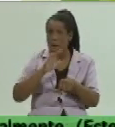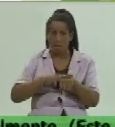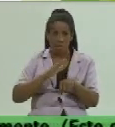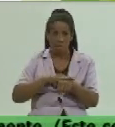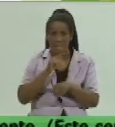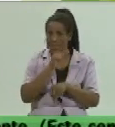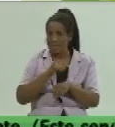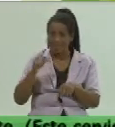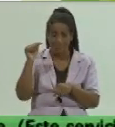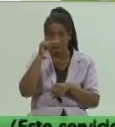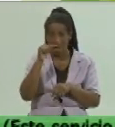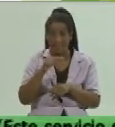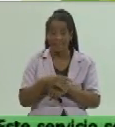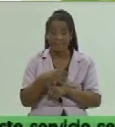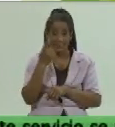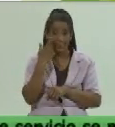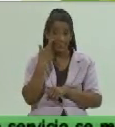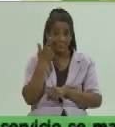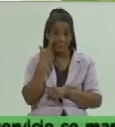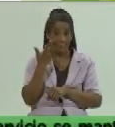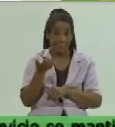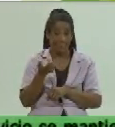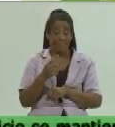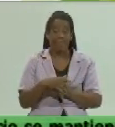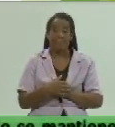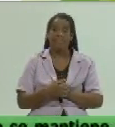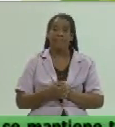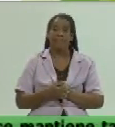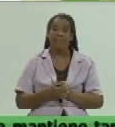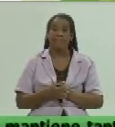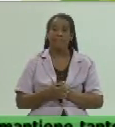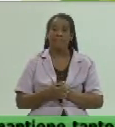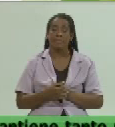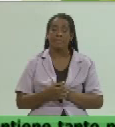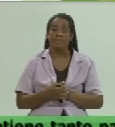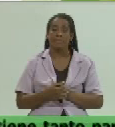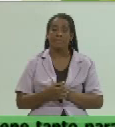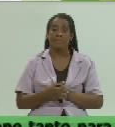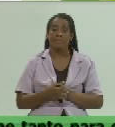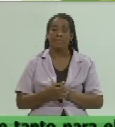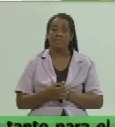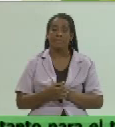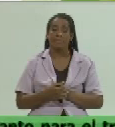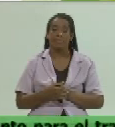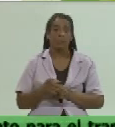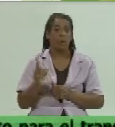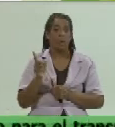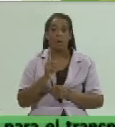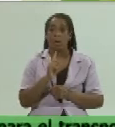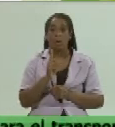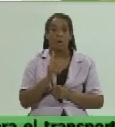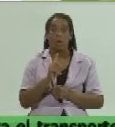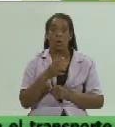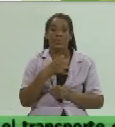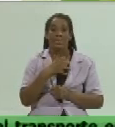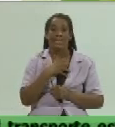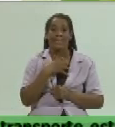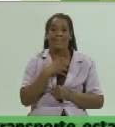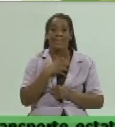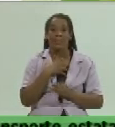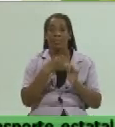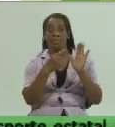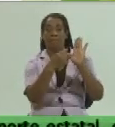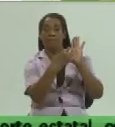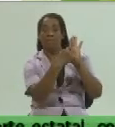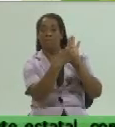contravenciones que se han dado con la aplicación de este decreto está relacionado con no exponer o no tener visibles los precios